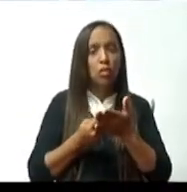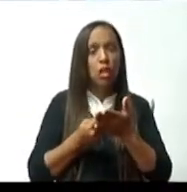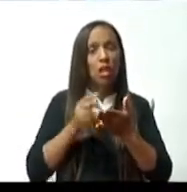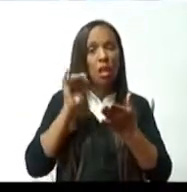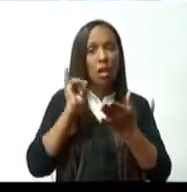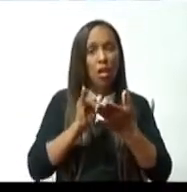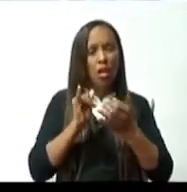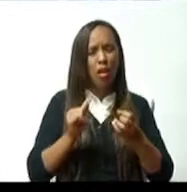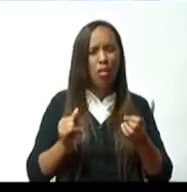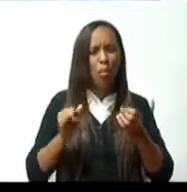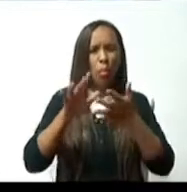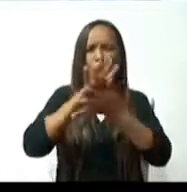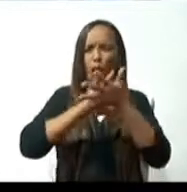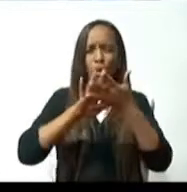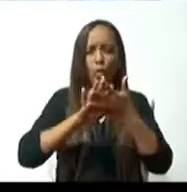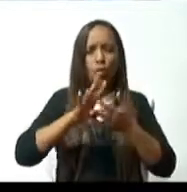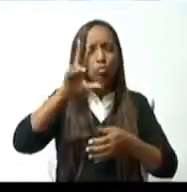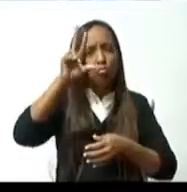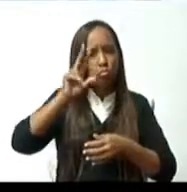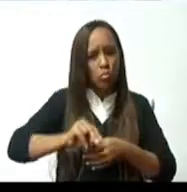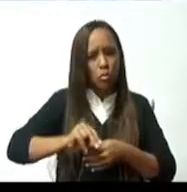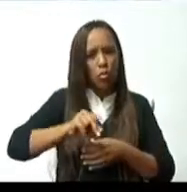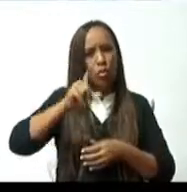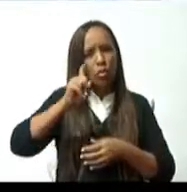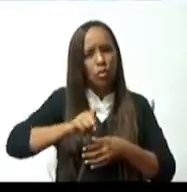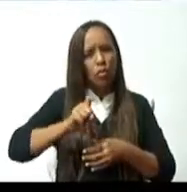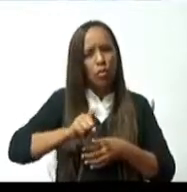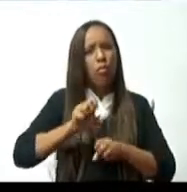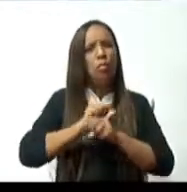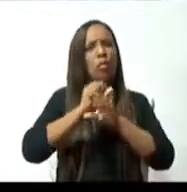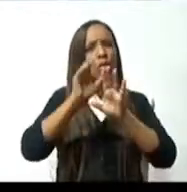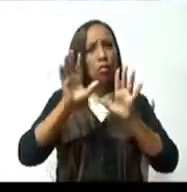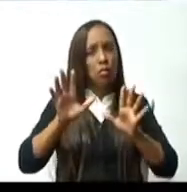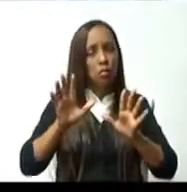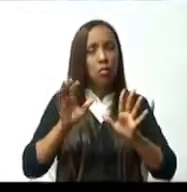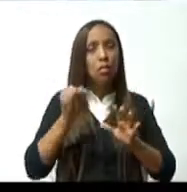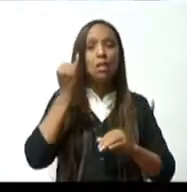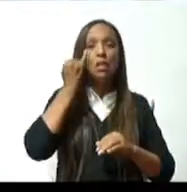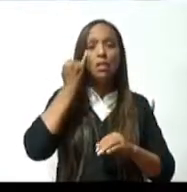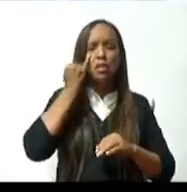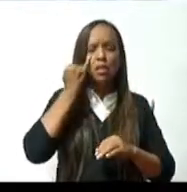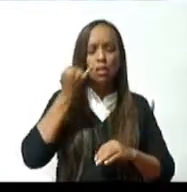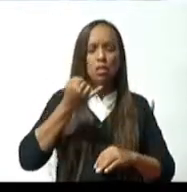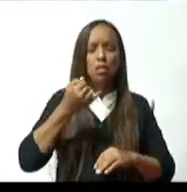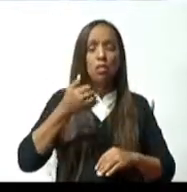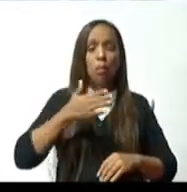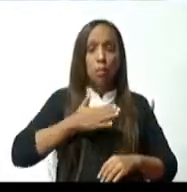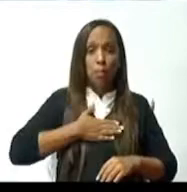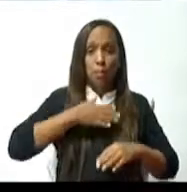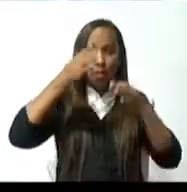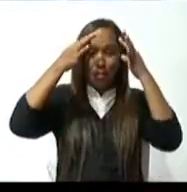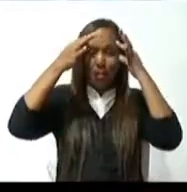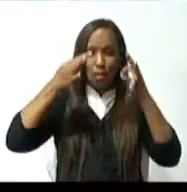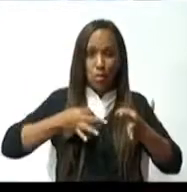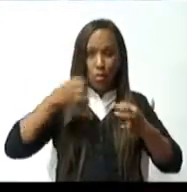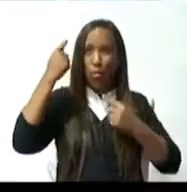y las que la convicción de nuestra organización política así nos dicta. Por eso,